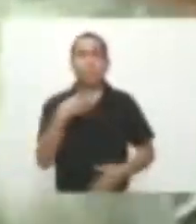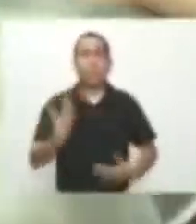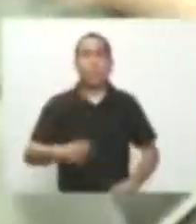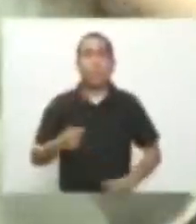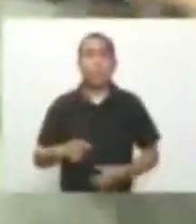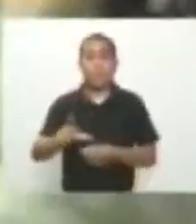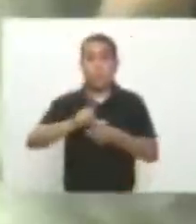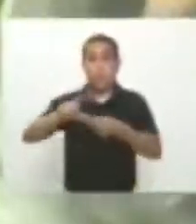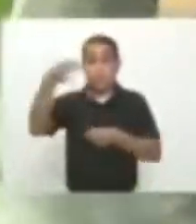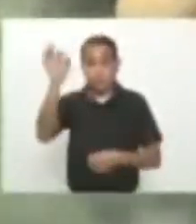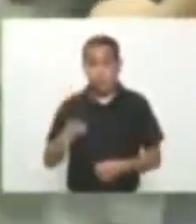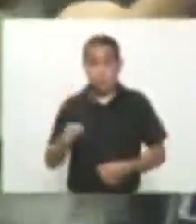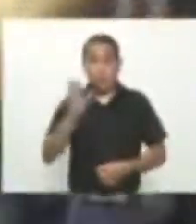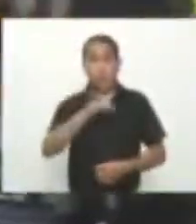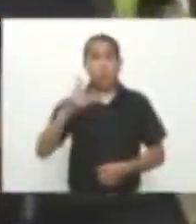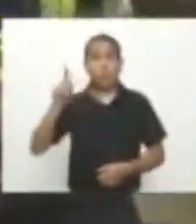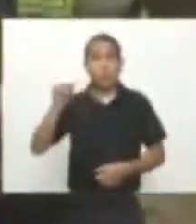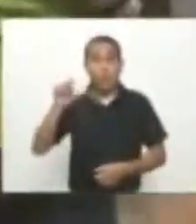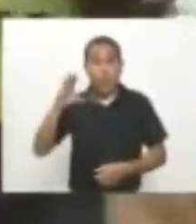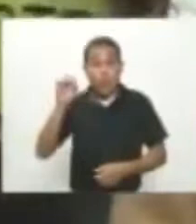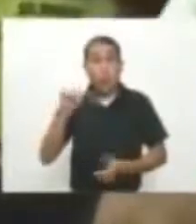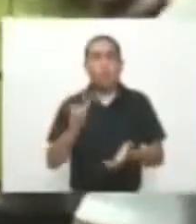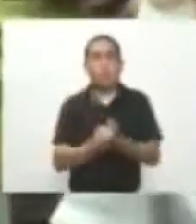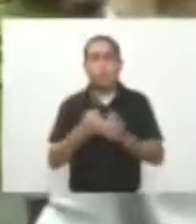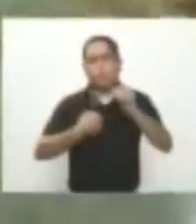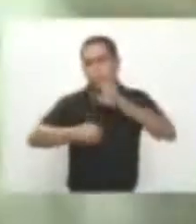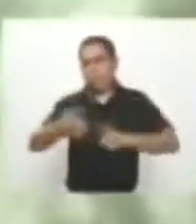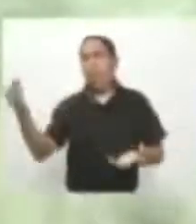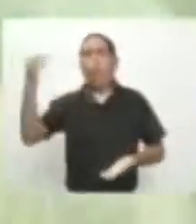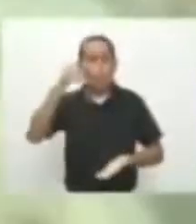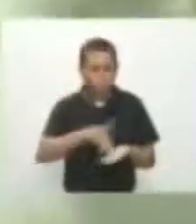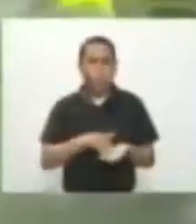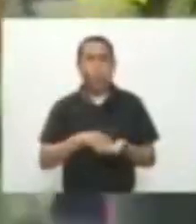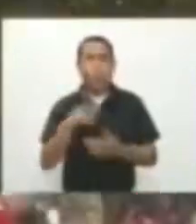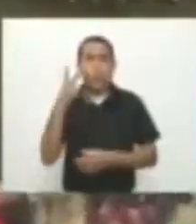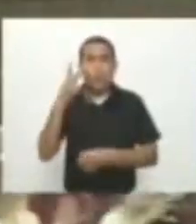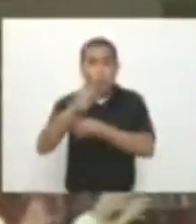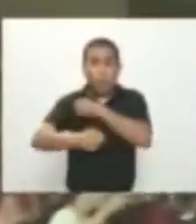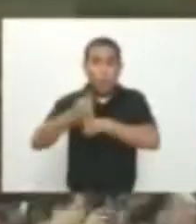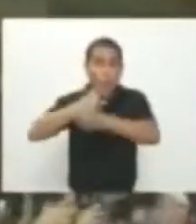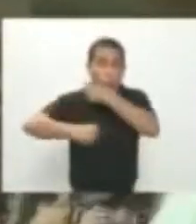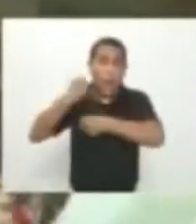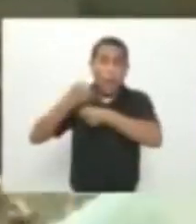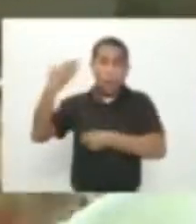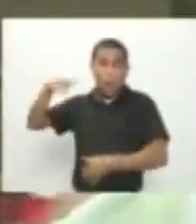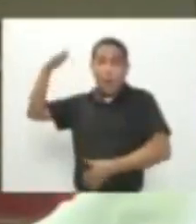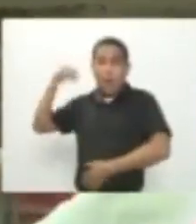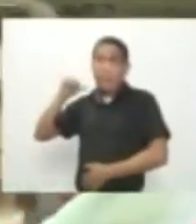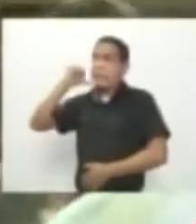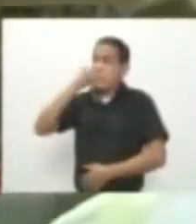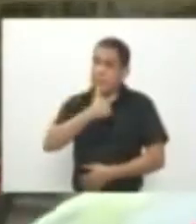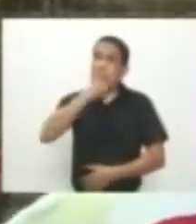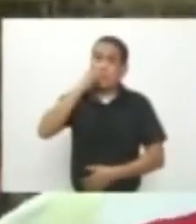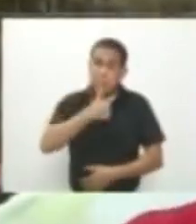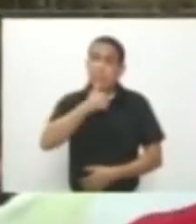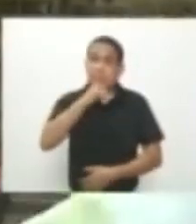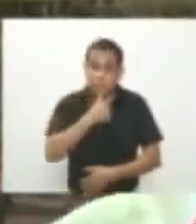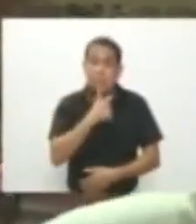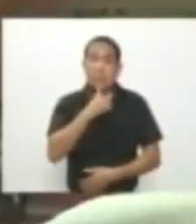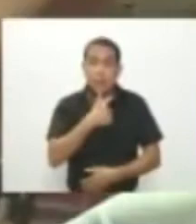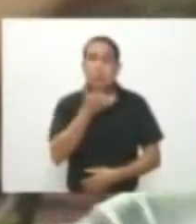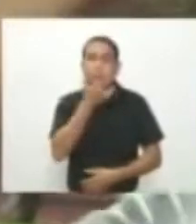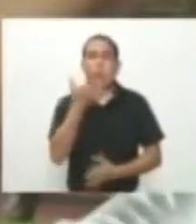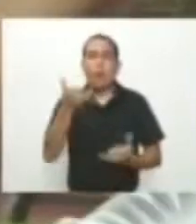liga francesa Se convirtió Para Falcao En la redención Después de dos años Tortuosos En los que tuvo que superar Graves lesiones El